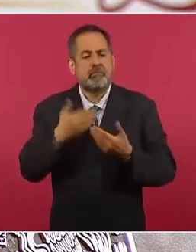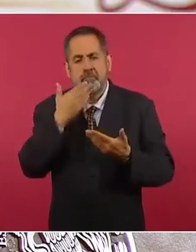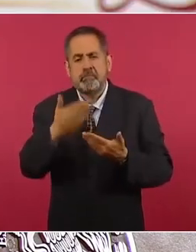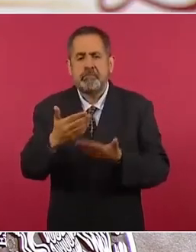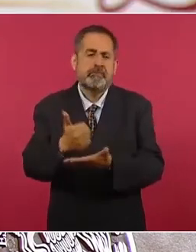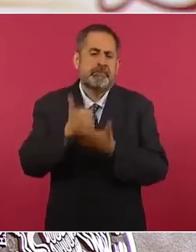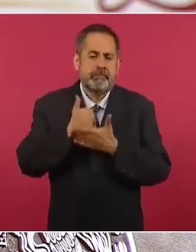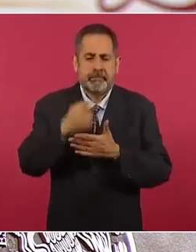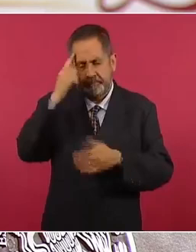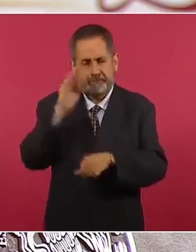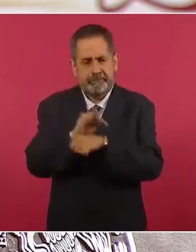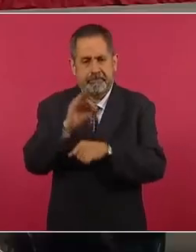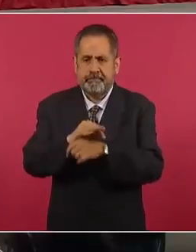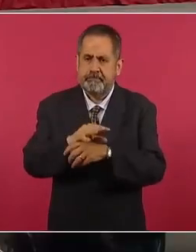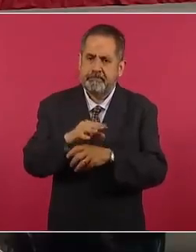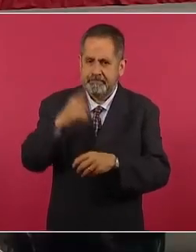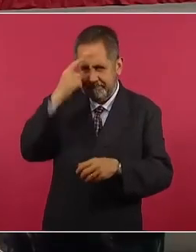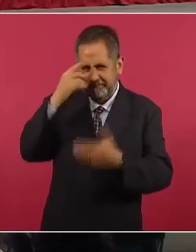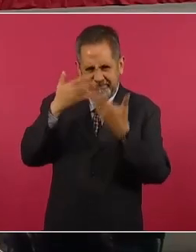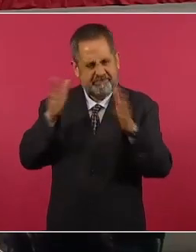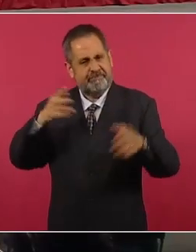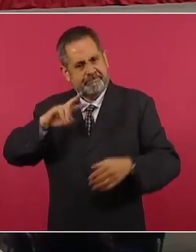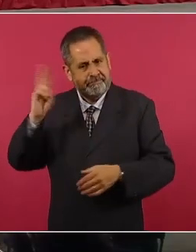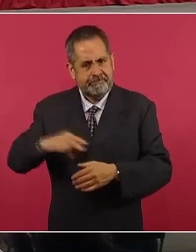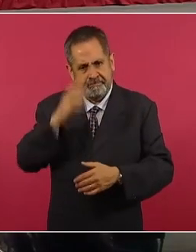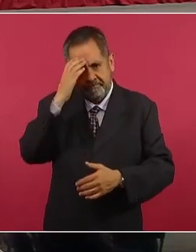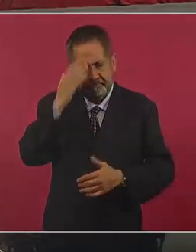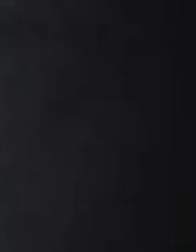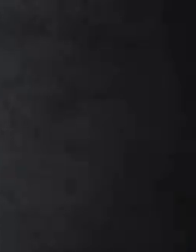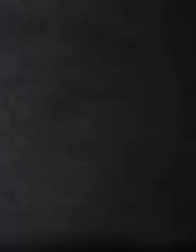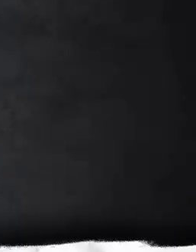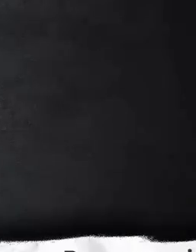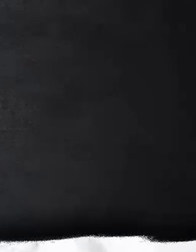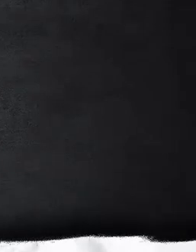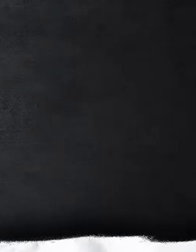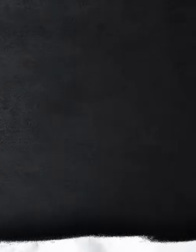aporte en beneficio de la verdad. Es cuanto, señor presidente.